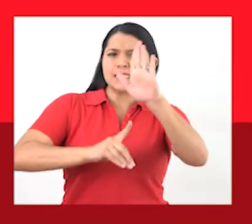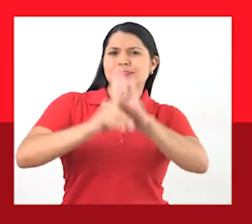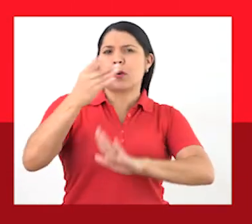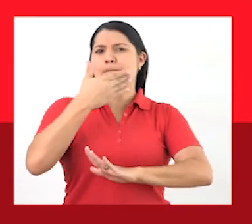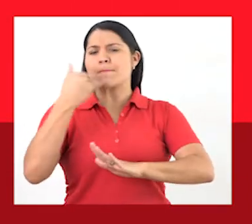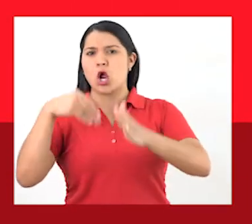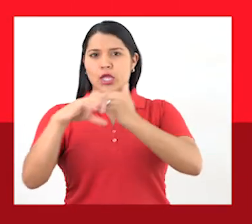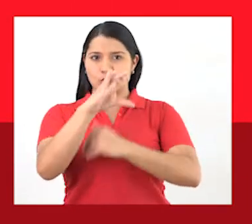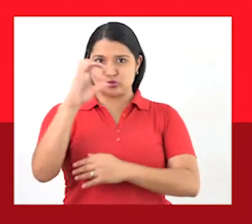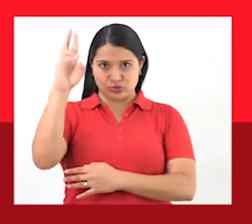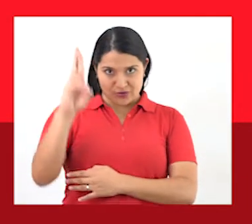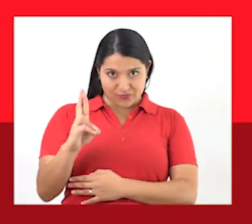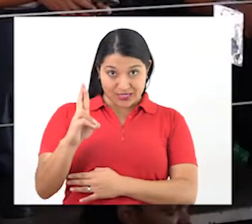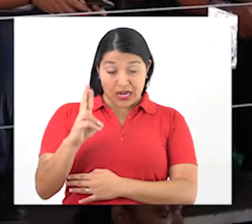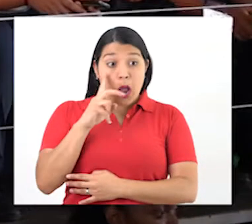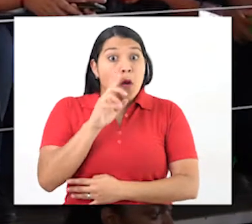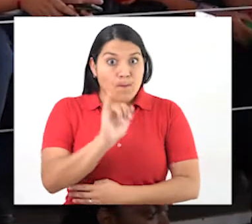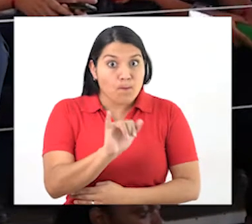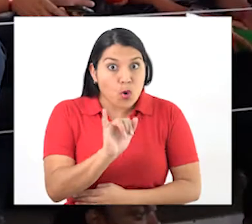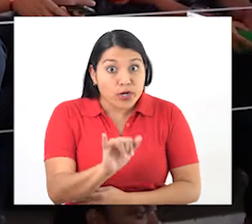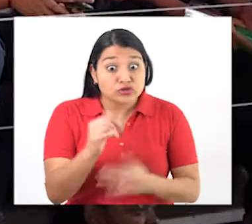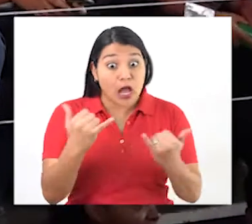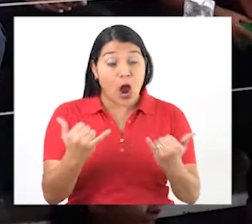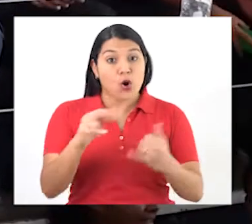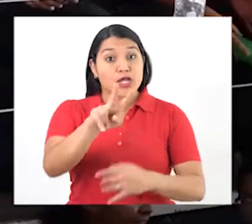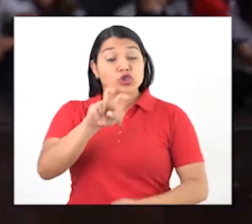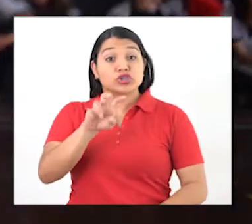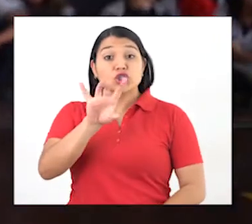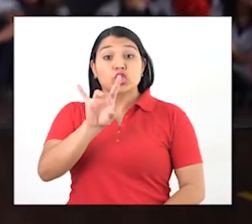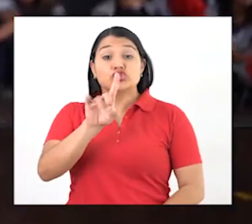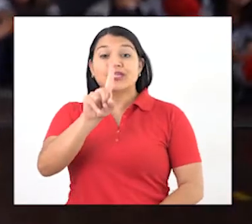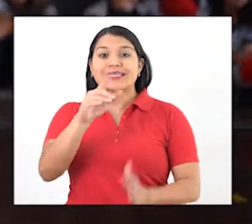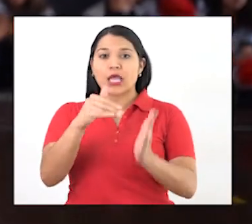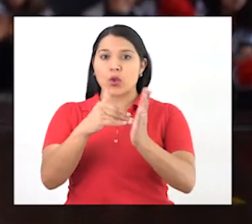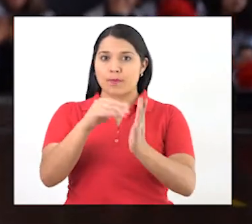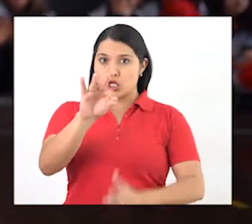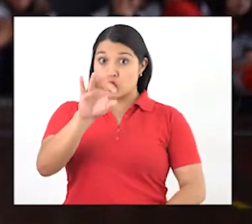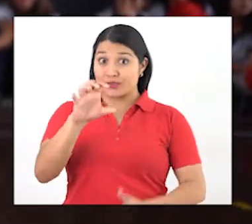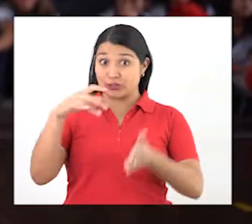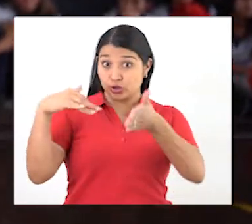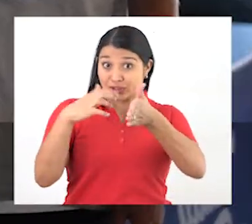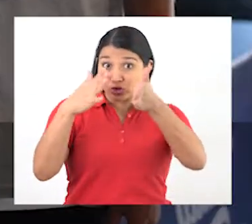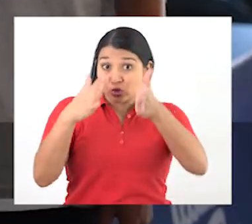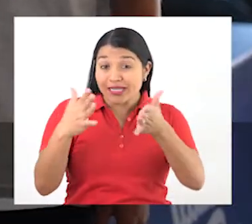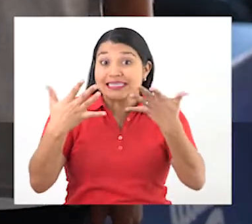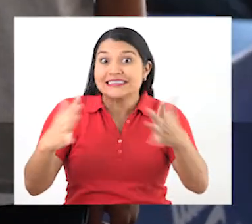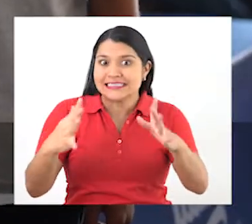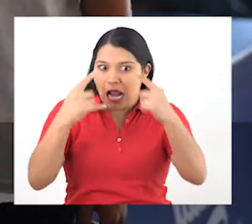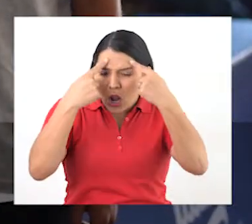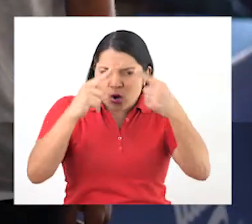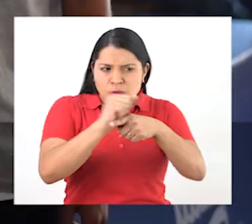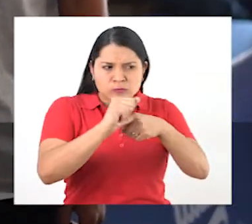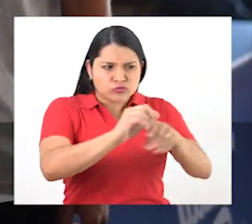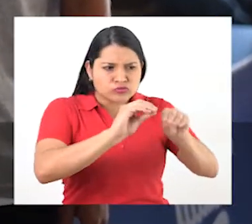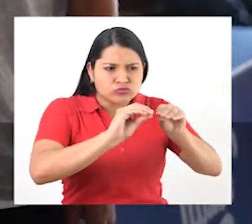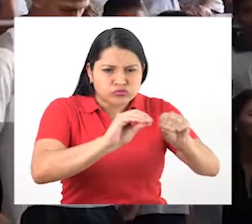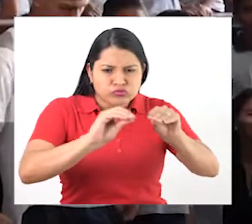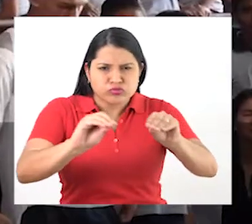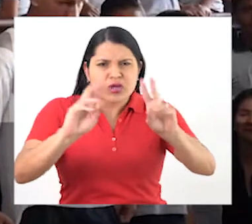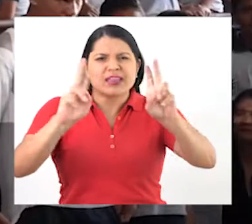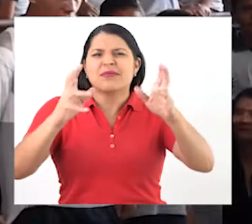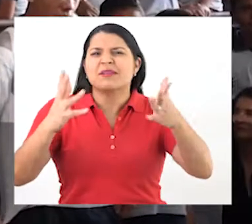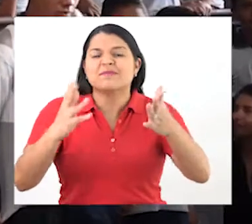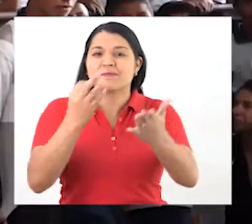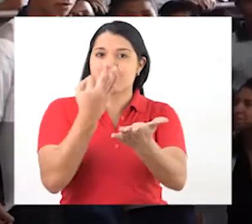exitosa en el país. Gracias a esto, 281.900 estudiantes han sido capacitados